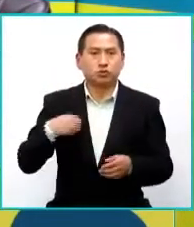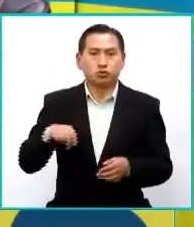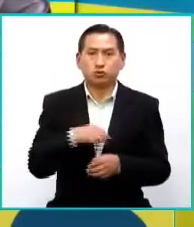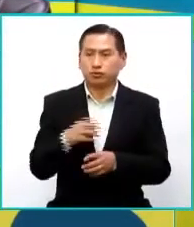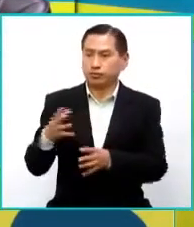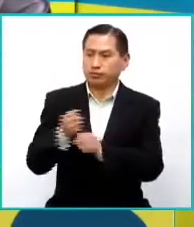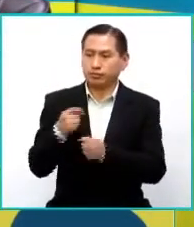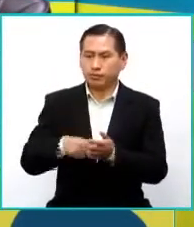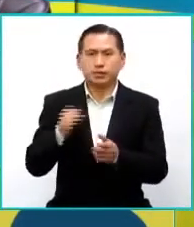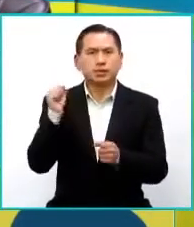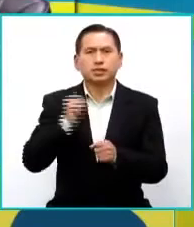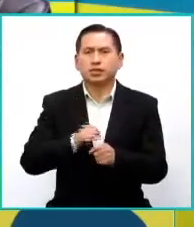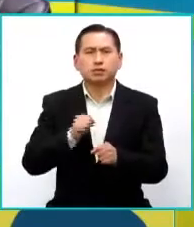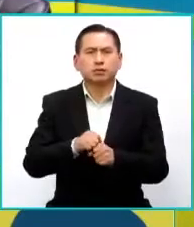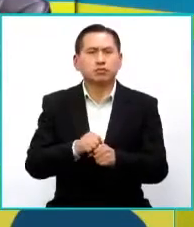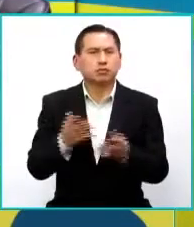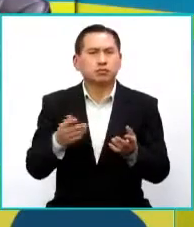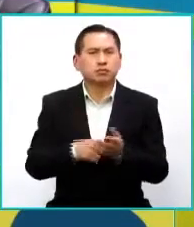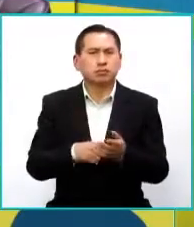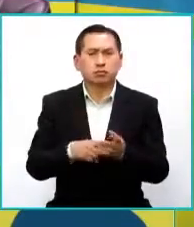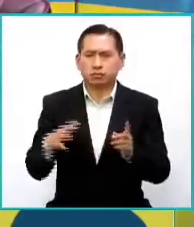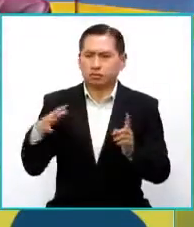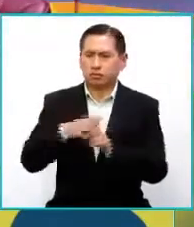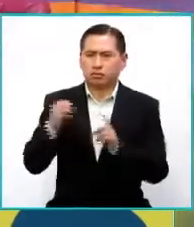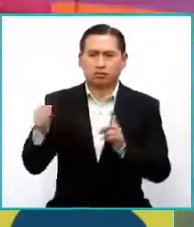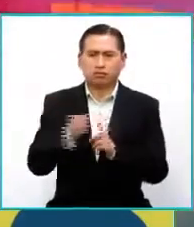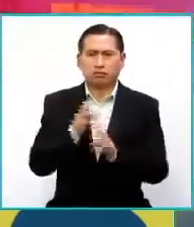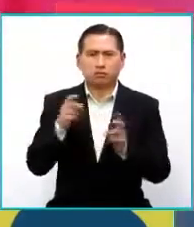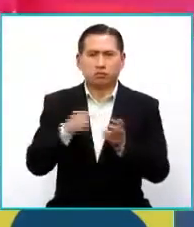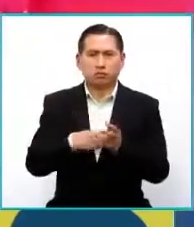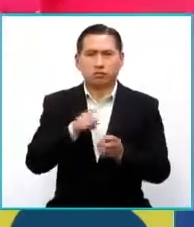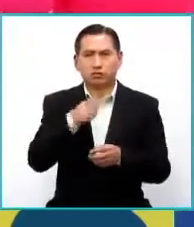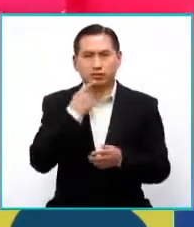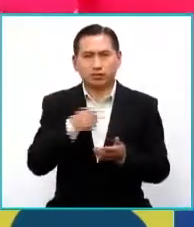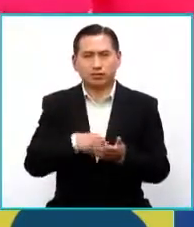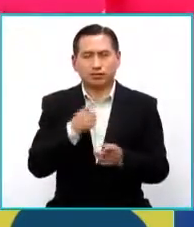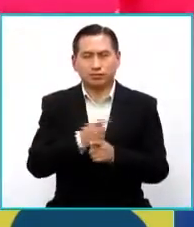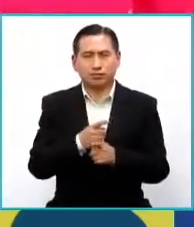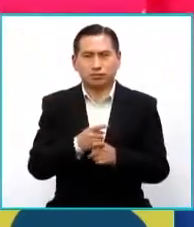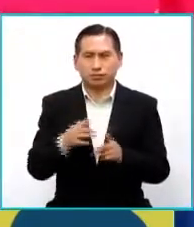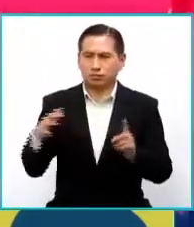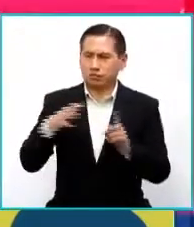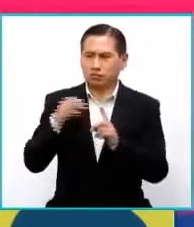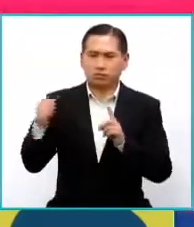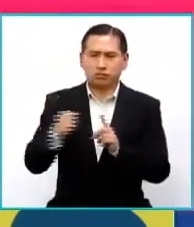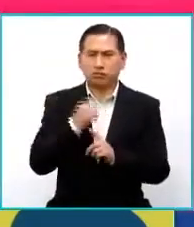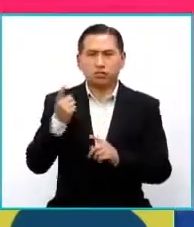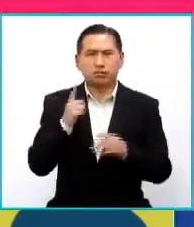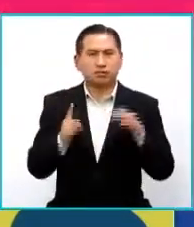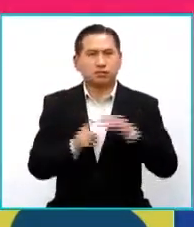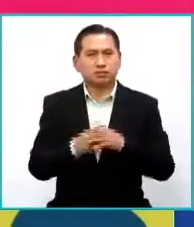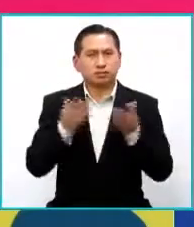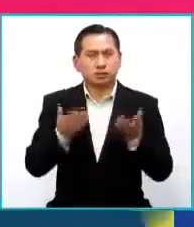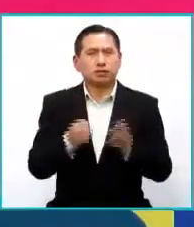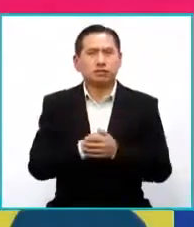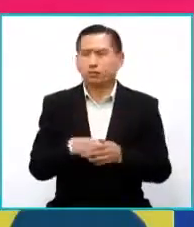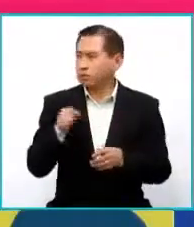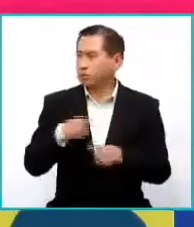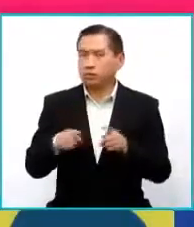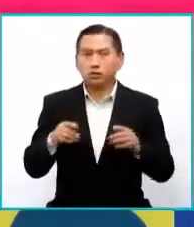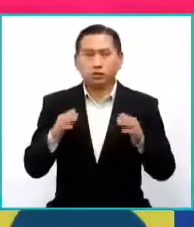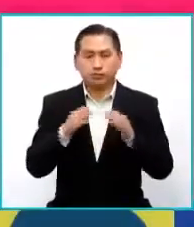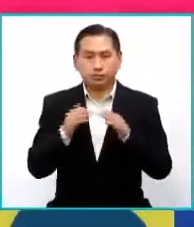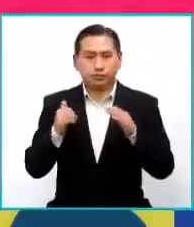es un trabajo que es con violencias. Como tú decías, bueno, la violencia siempre ha estado presente, ¿no? Pero con la